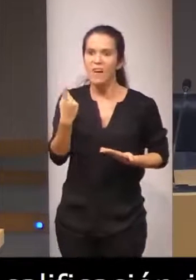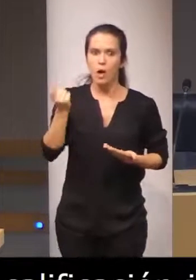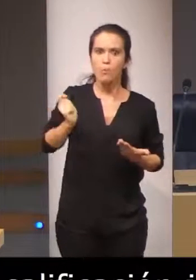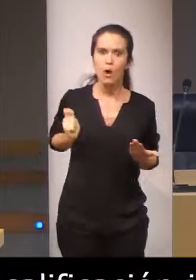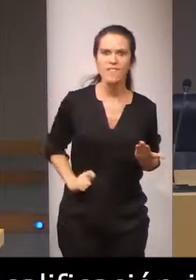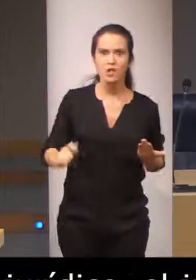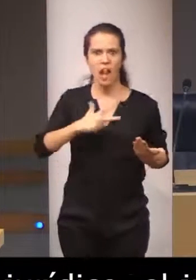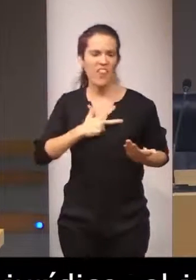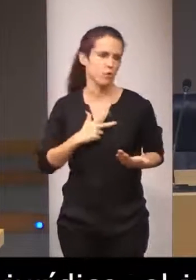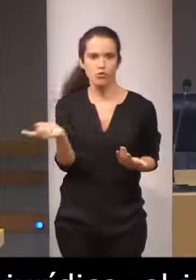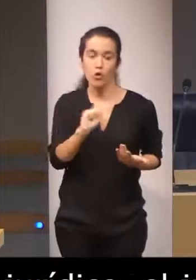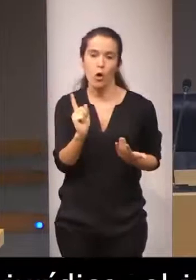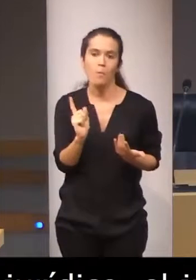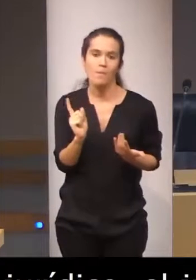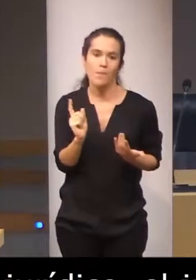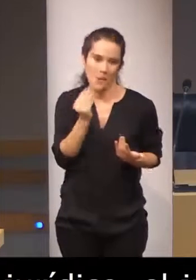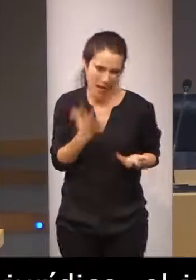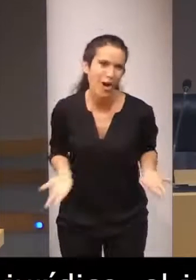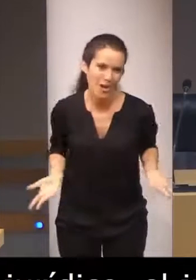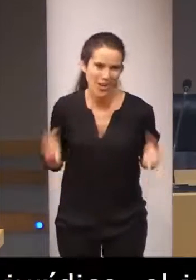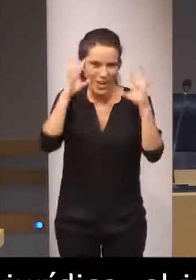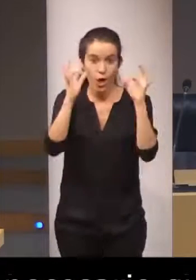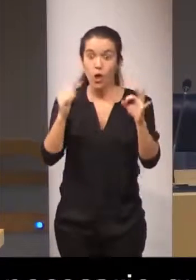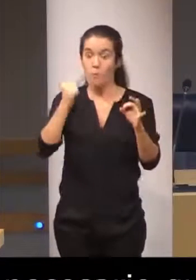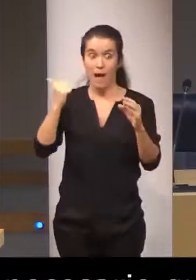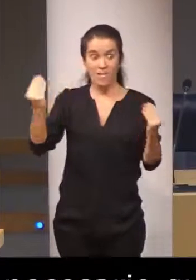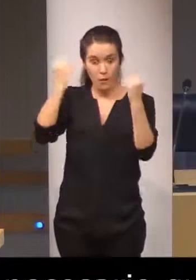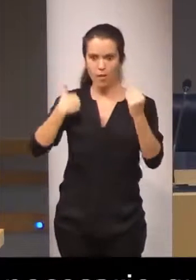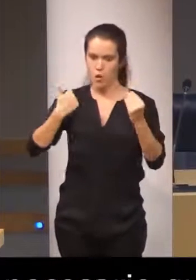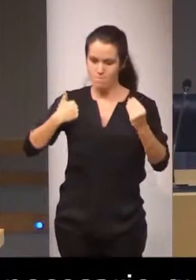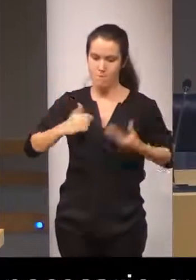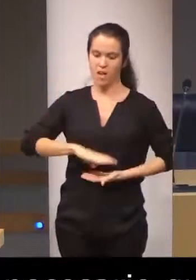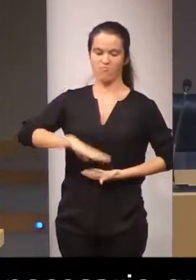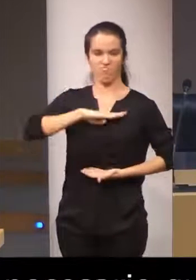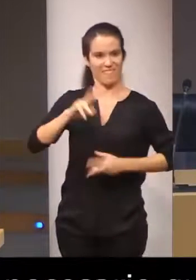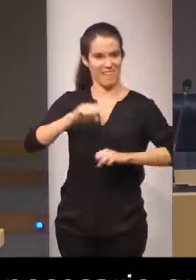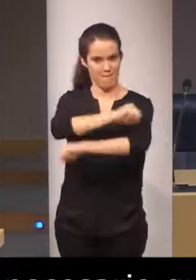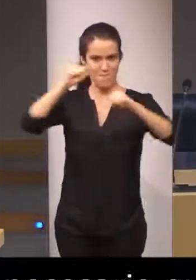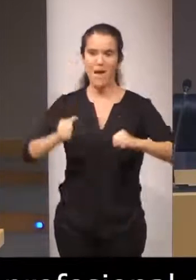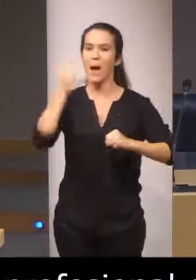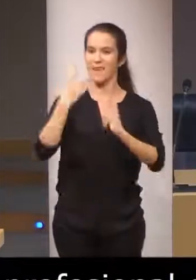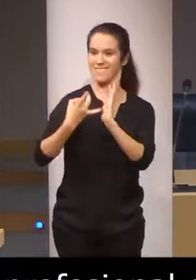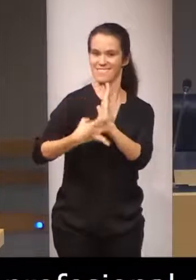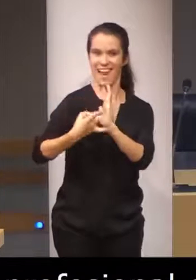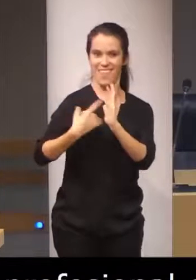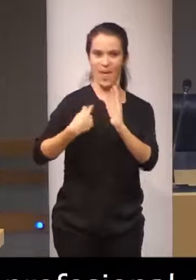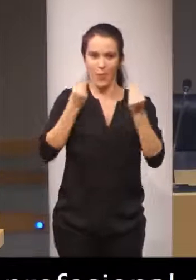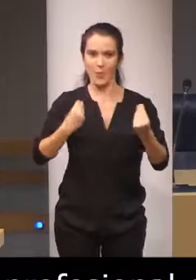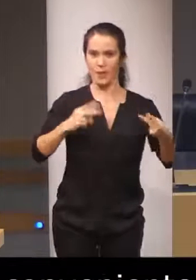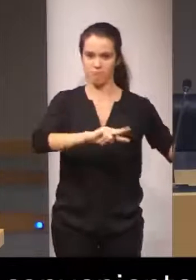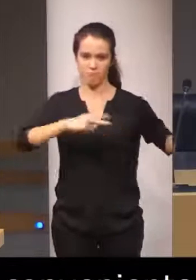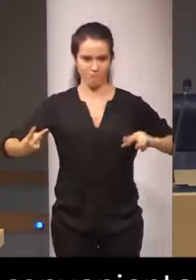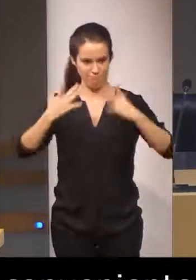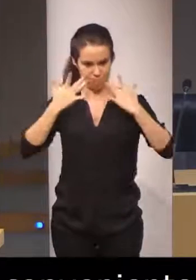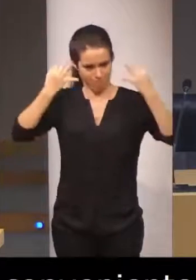del derecho. Pero es conveniente. Cuanta más formación se tenga mejor. Más calidad hay en la traducción y en la interpretación.